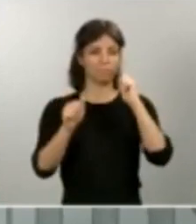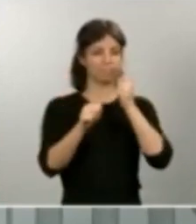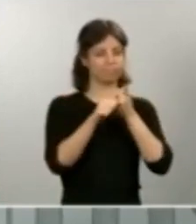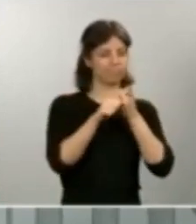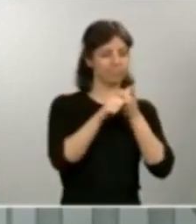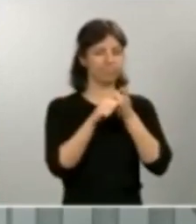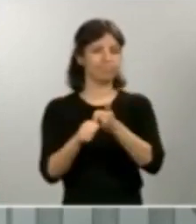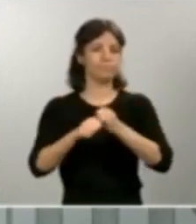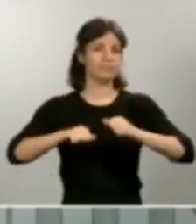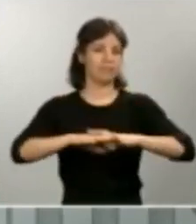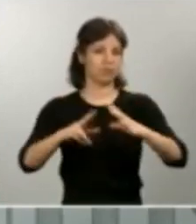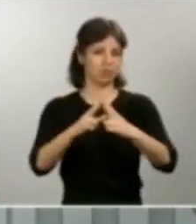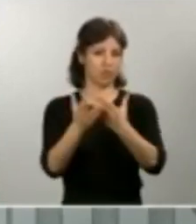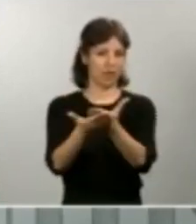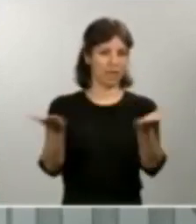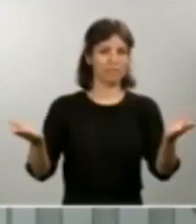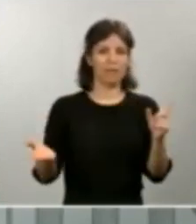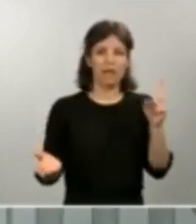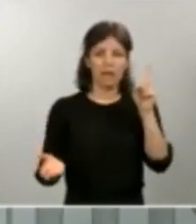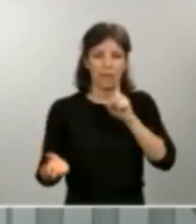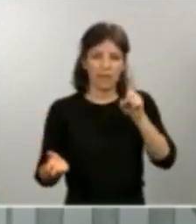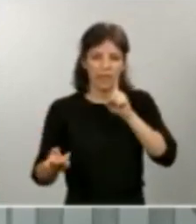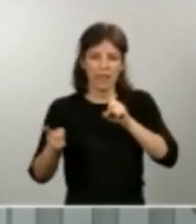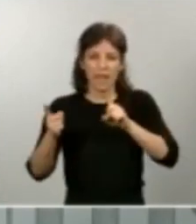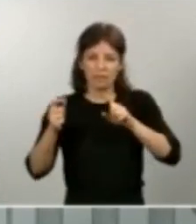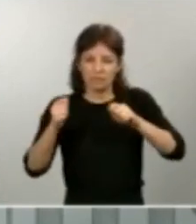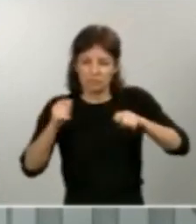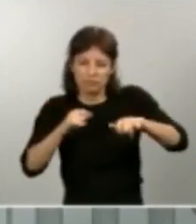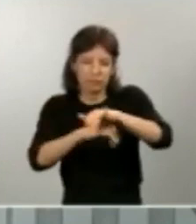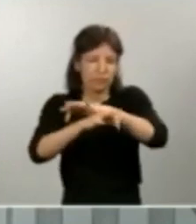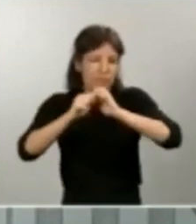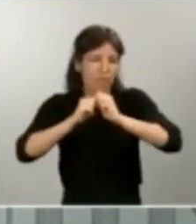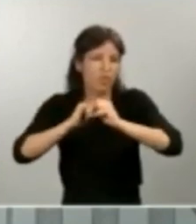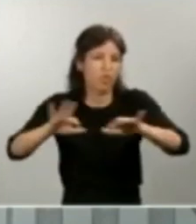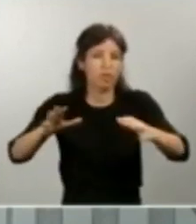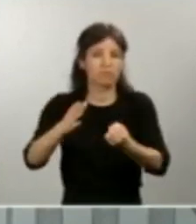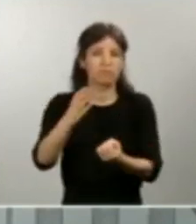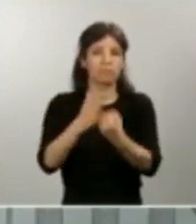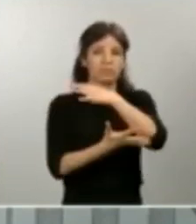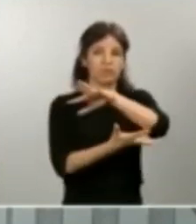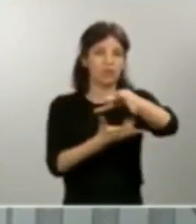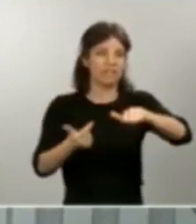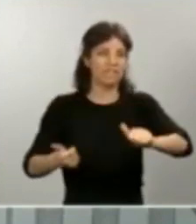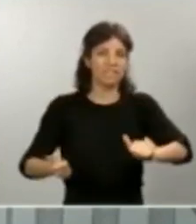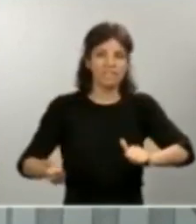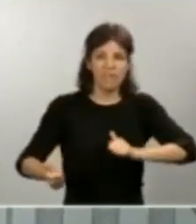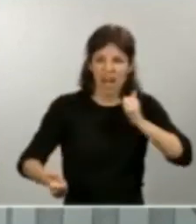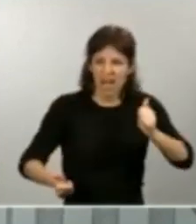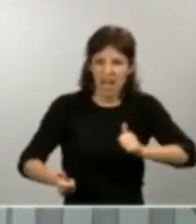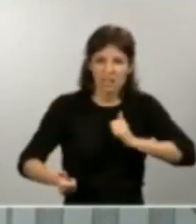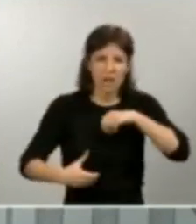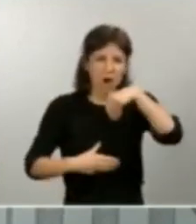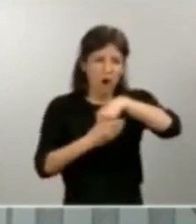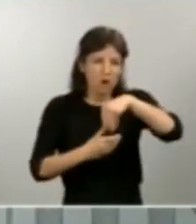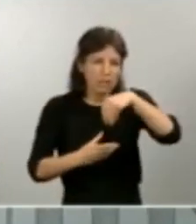aquellos bulos, todas aquellas noticias falsas, todas aquellas noticias que puedan tener un contenido criminal o que pueda